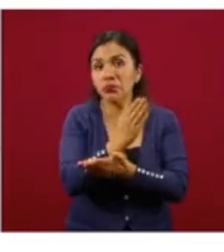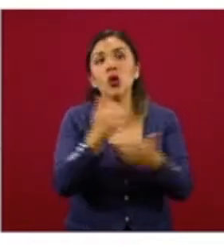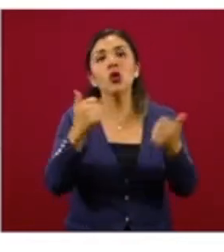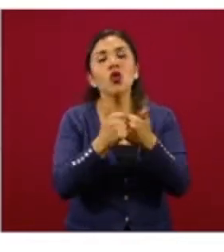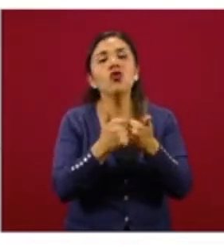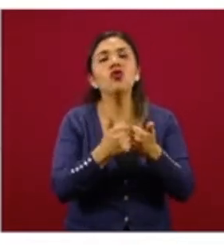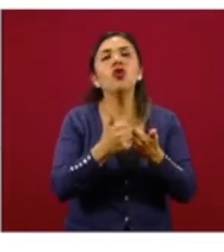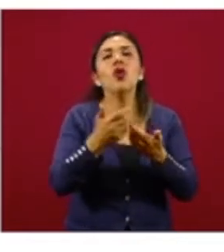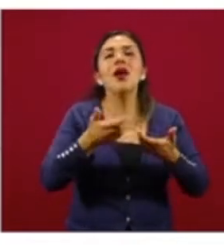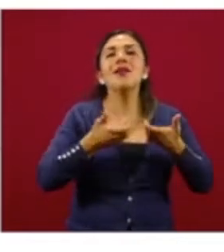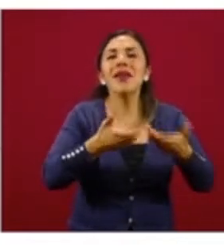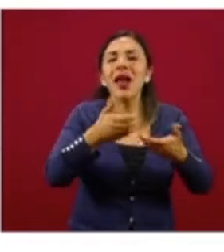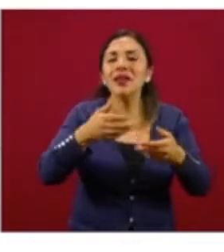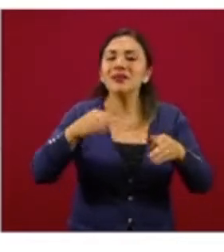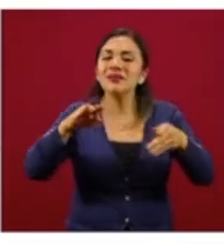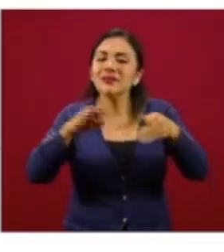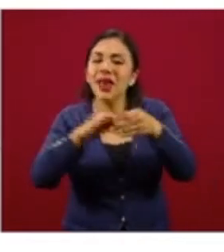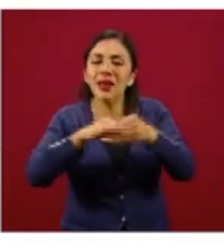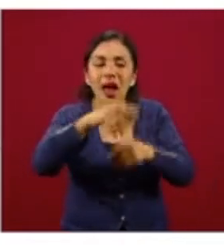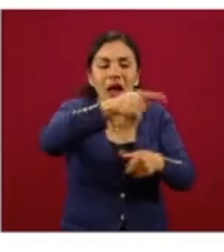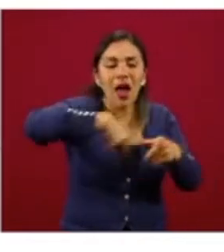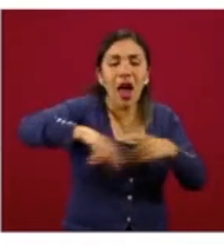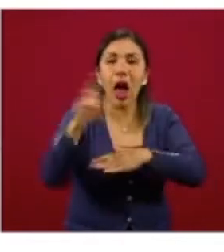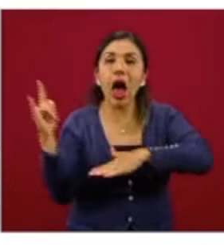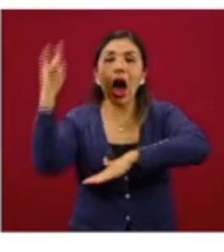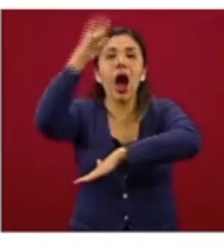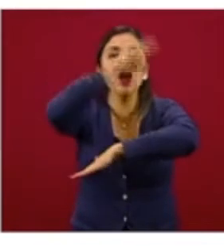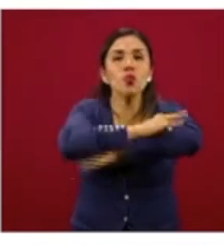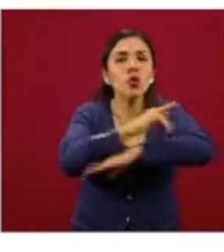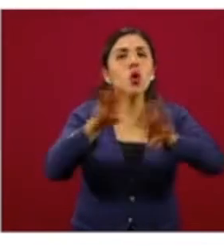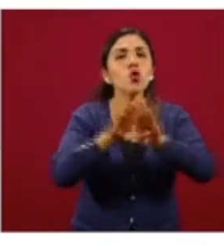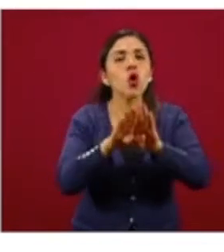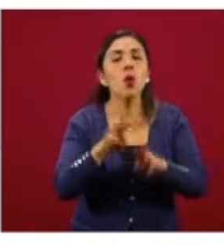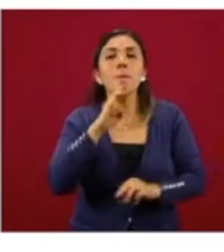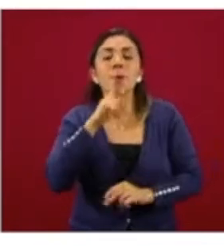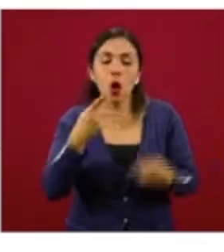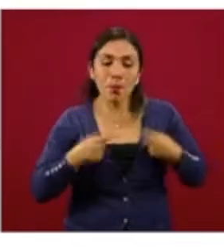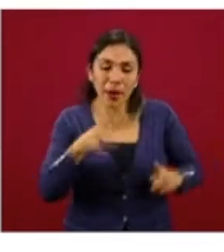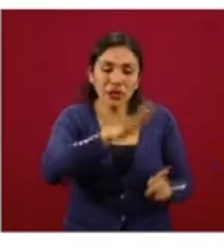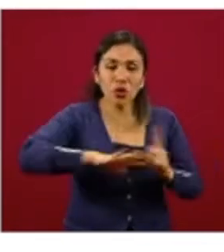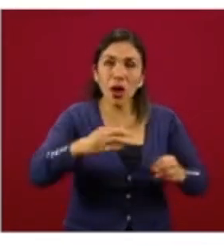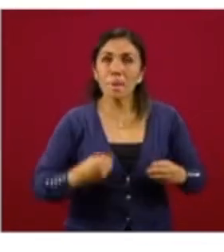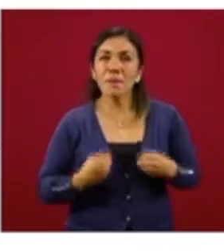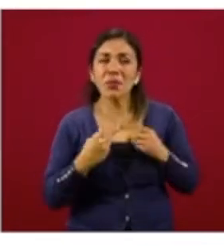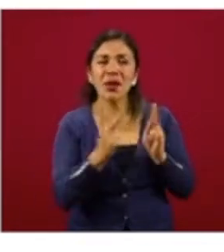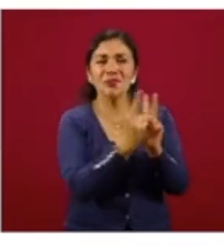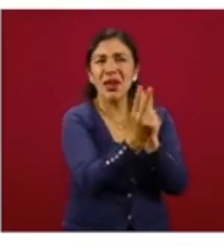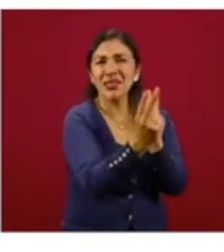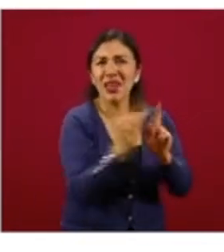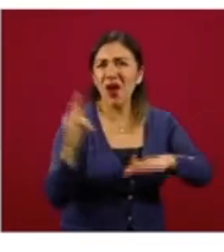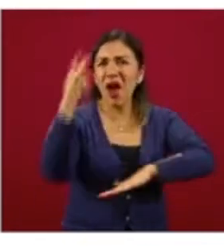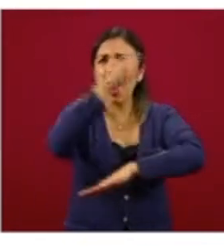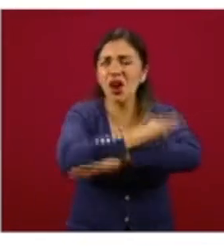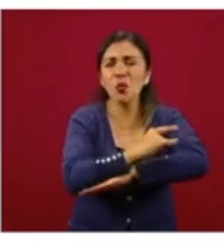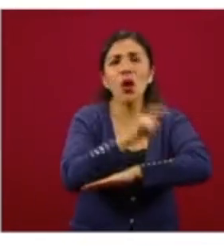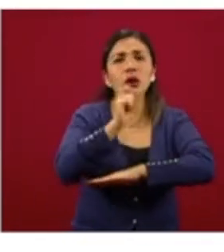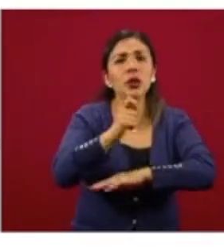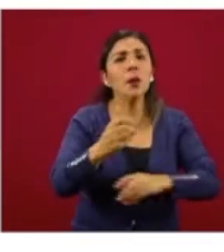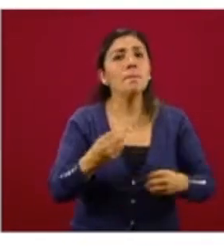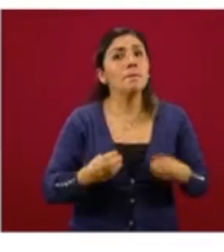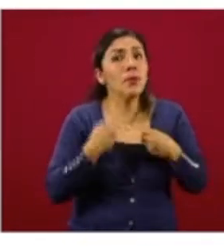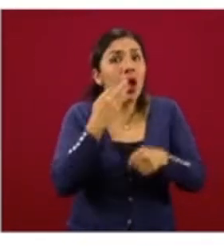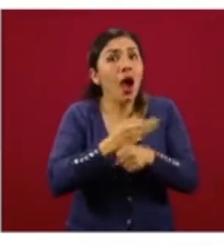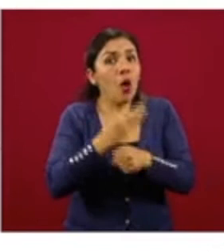periferias, en las inmediaciones del aeropuerto, mejorar la calidad de vida de los habitantes que actualmente ya están, digamos,